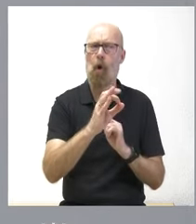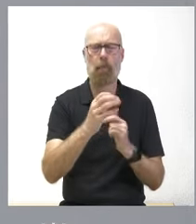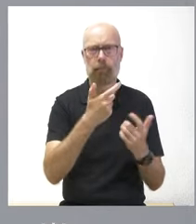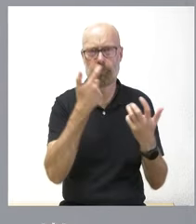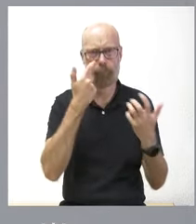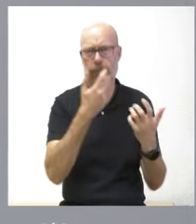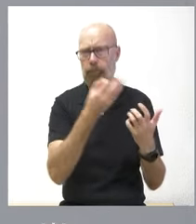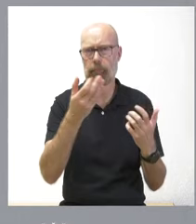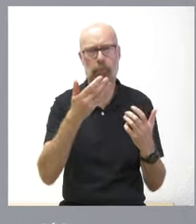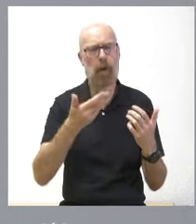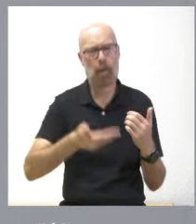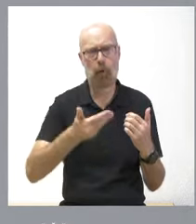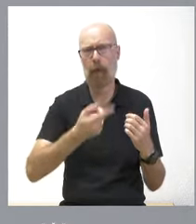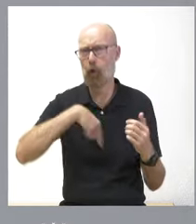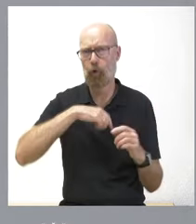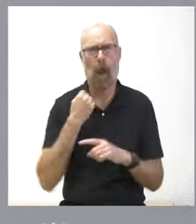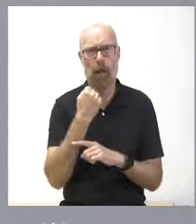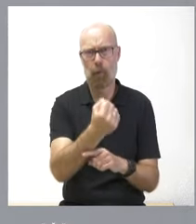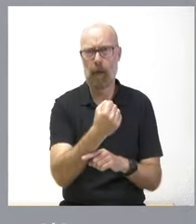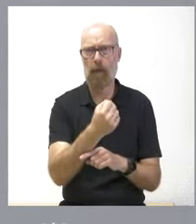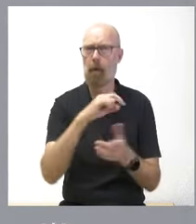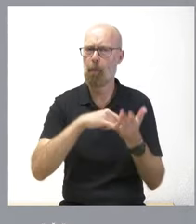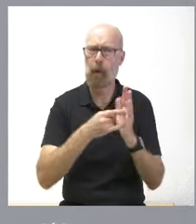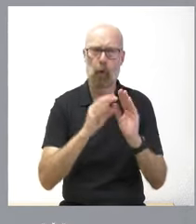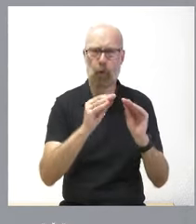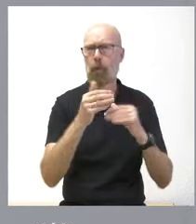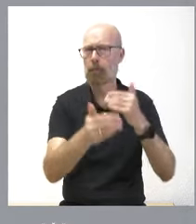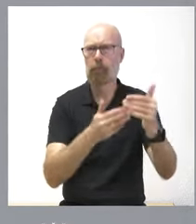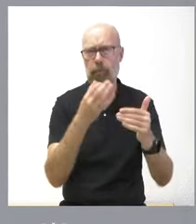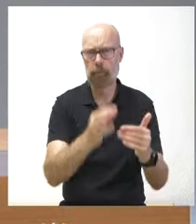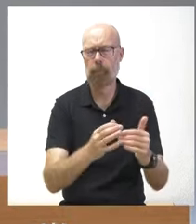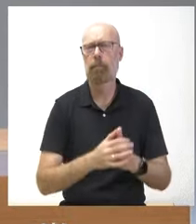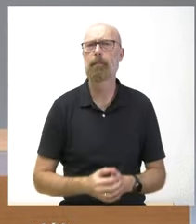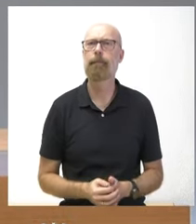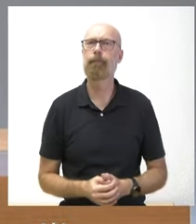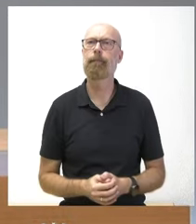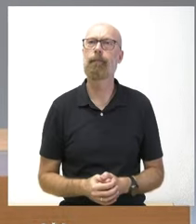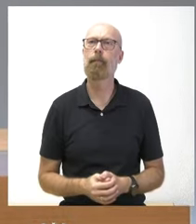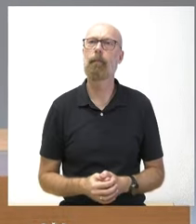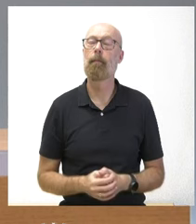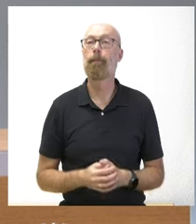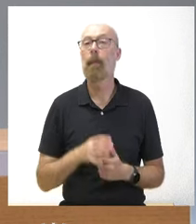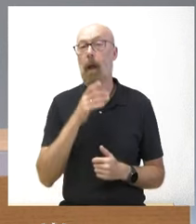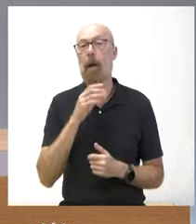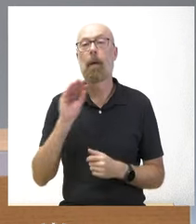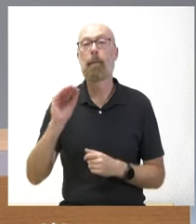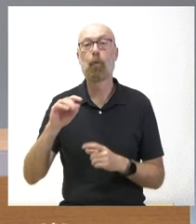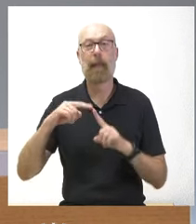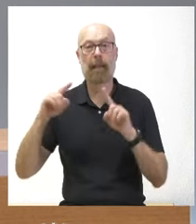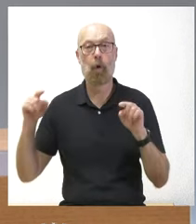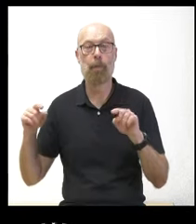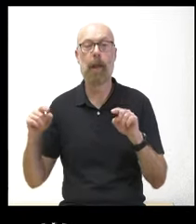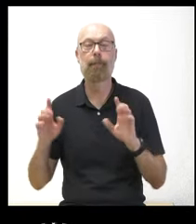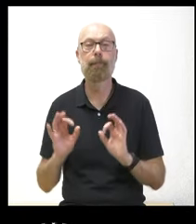a seguir apoyando en sus proyectos y en sus iniciativas pues volvemos a Segovia como decíamos Begoña Rincón